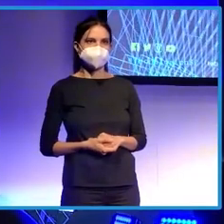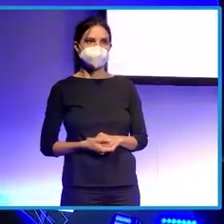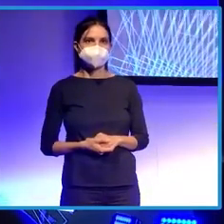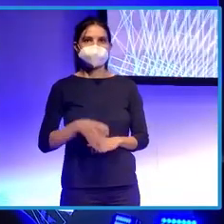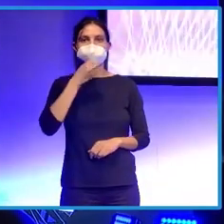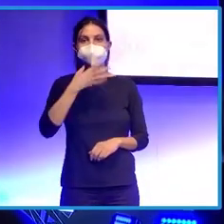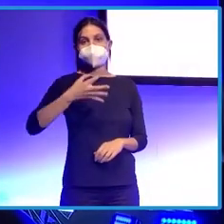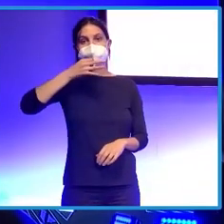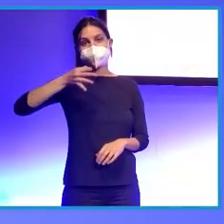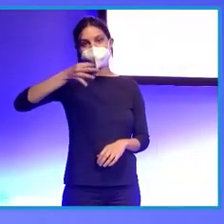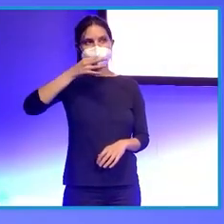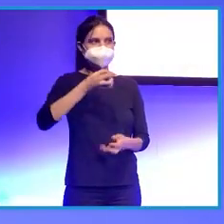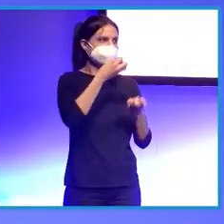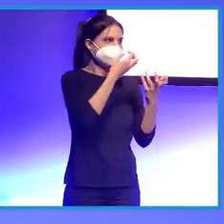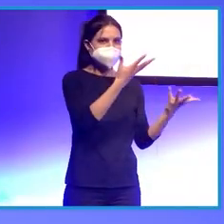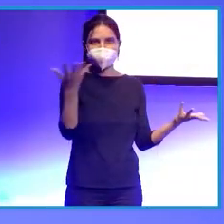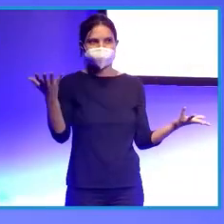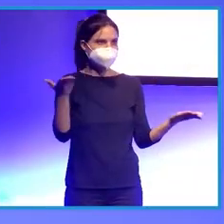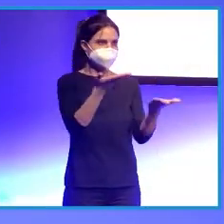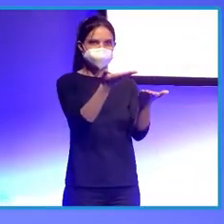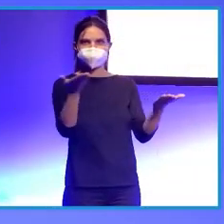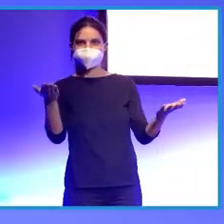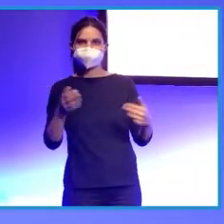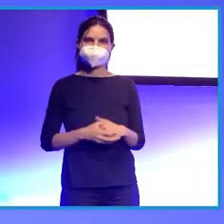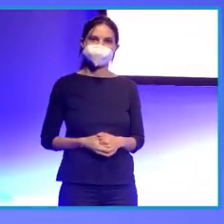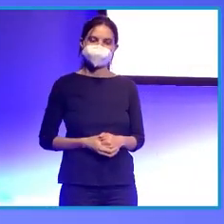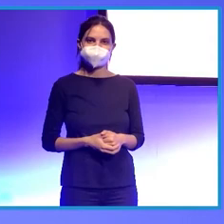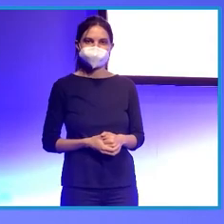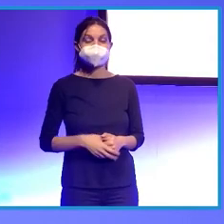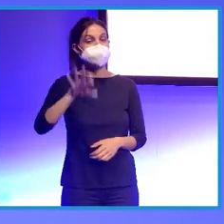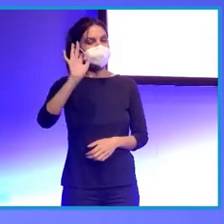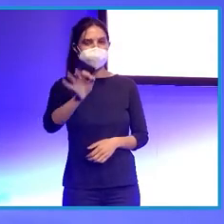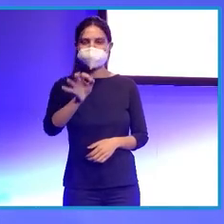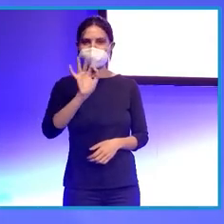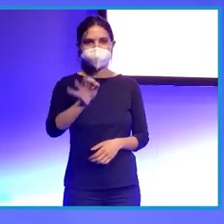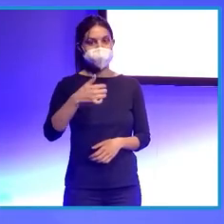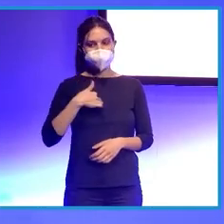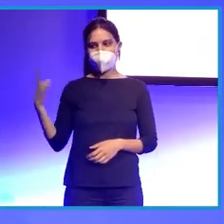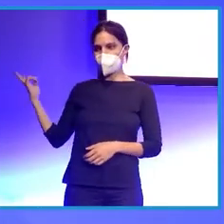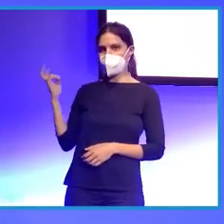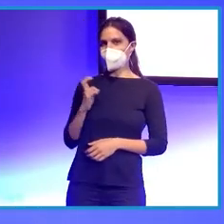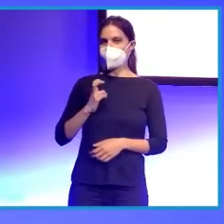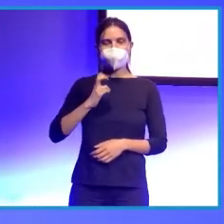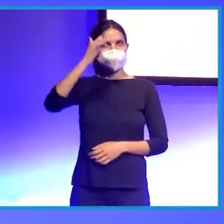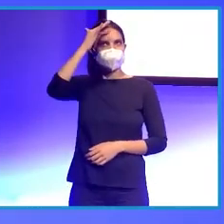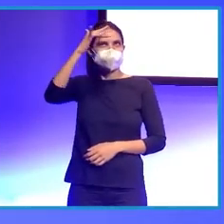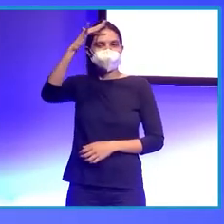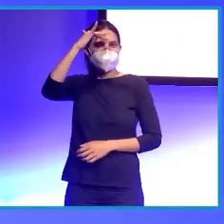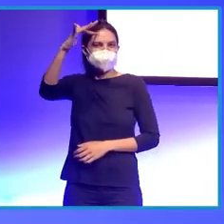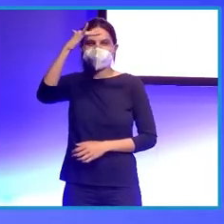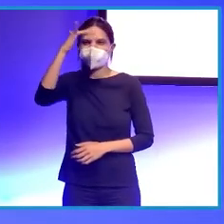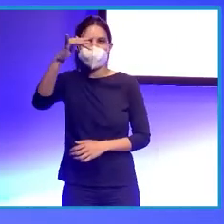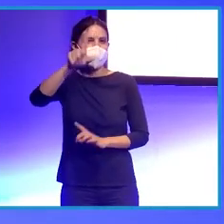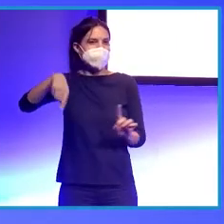Muy buenas tardes. ¿Qué tal? ¿Cómo estáis? La verdad que vengo hoy con muchísima ilusión, con muchísimo